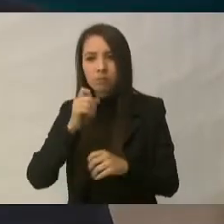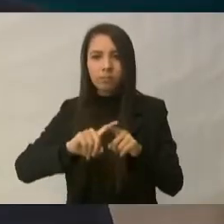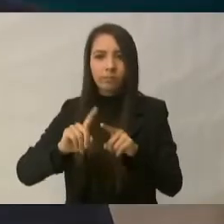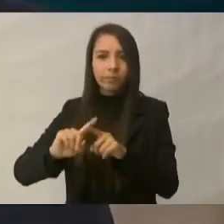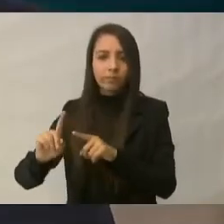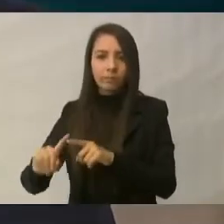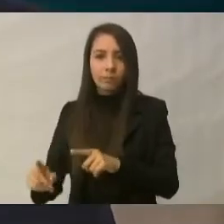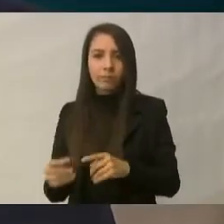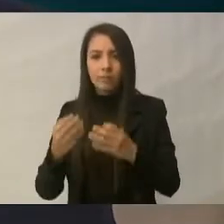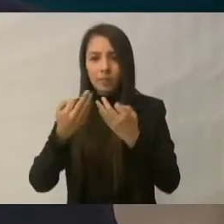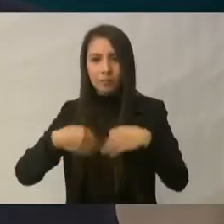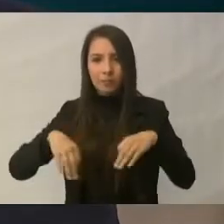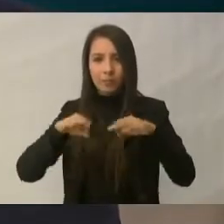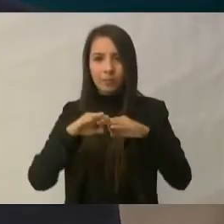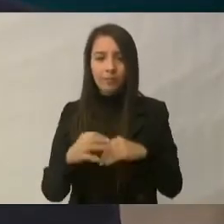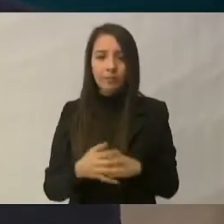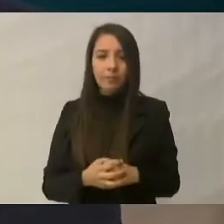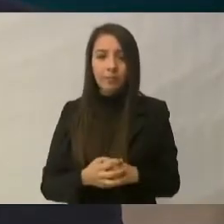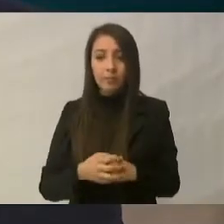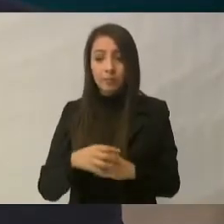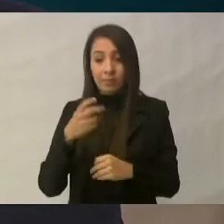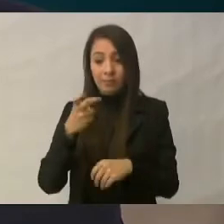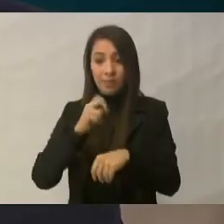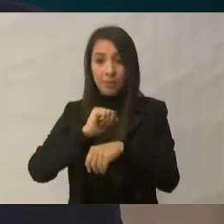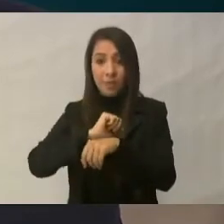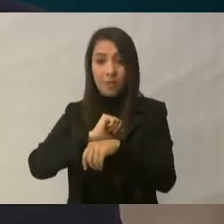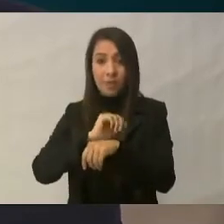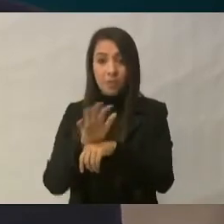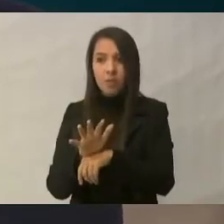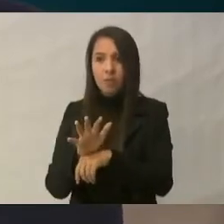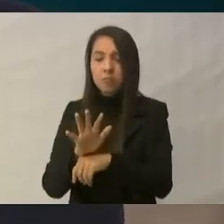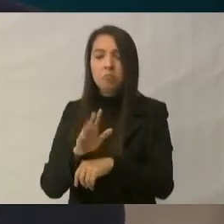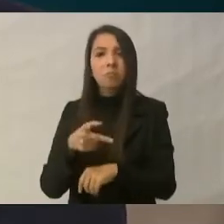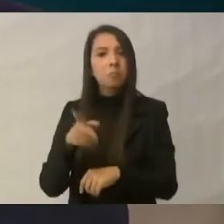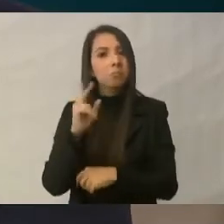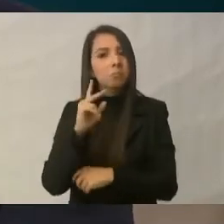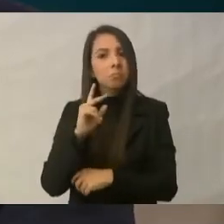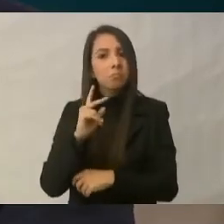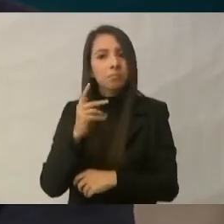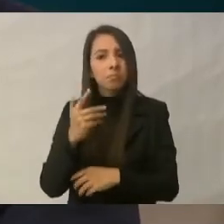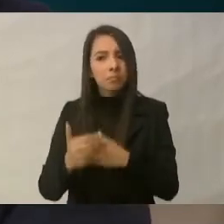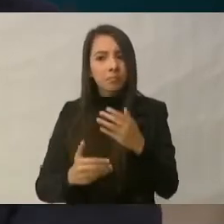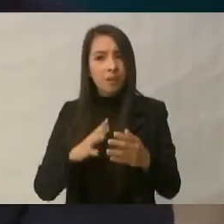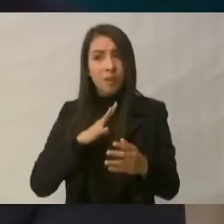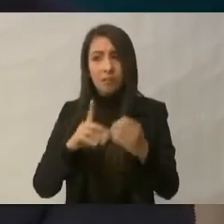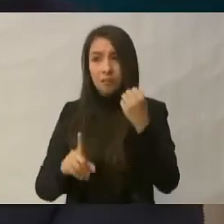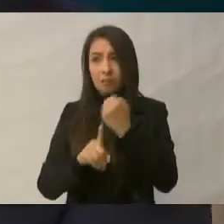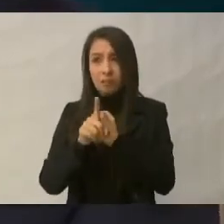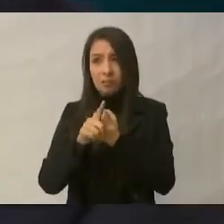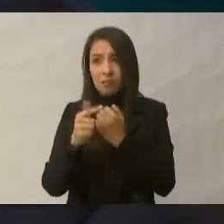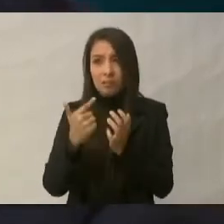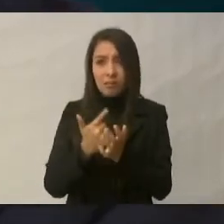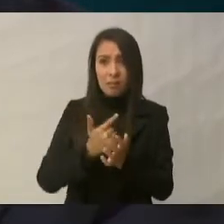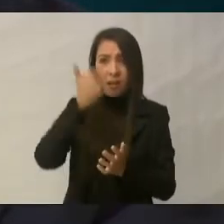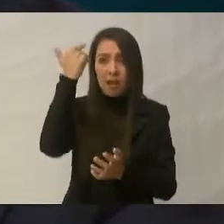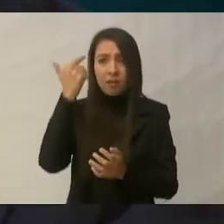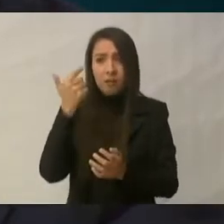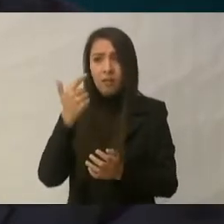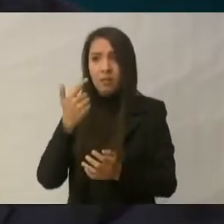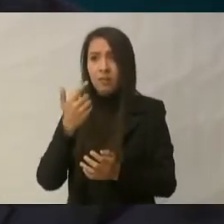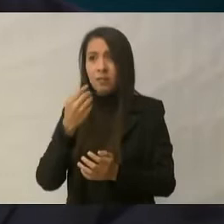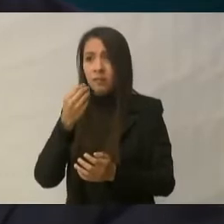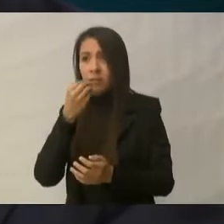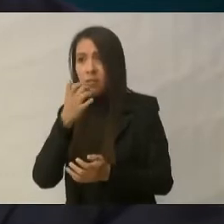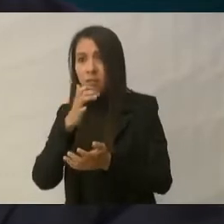A pesar de la pandemia no tenemos una crisis de consumo,